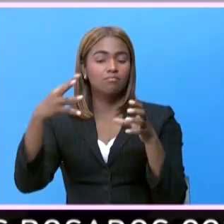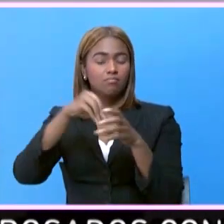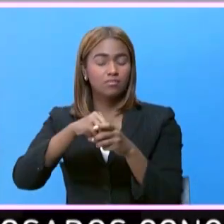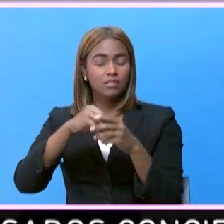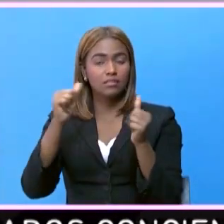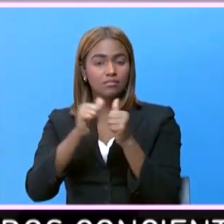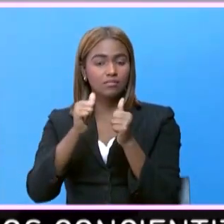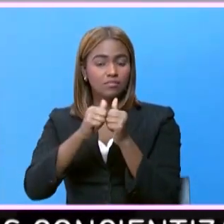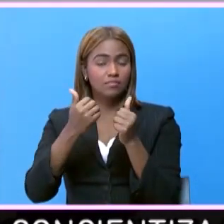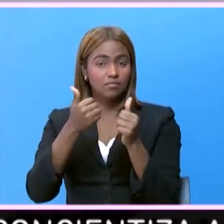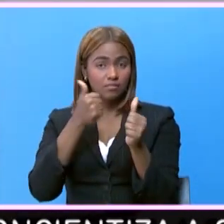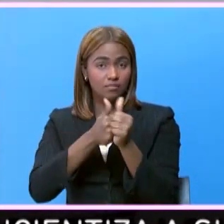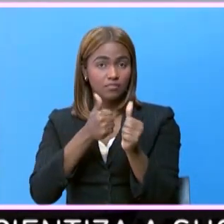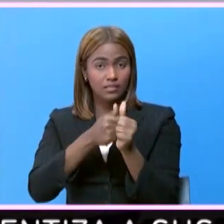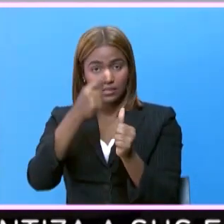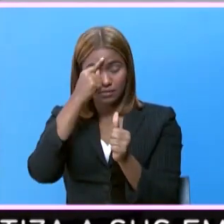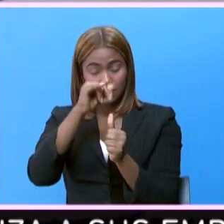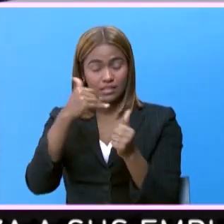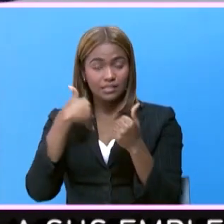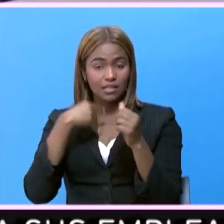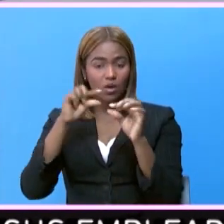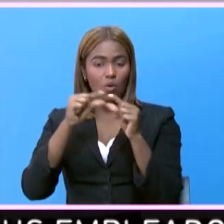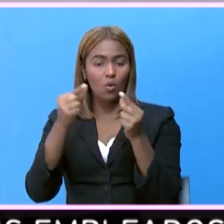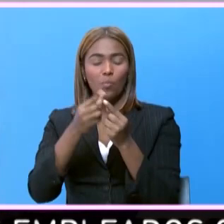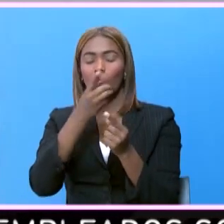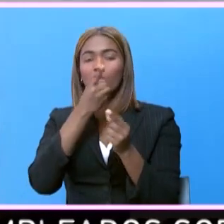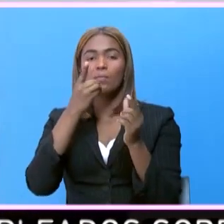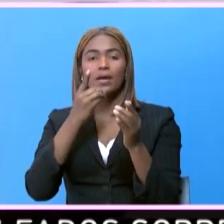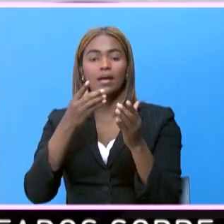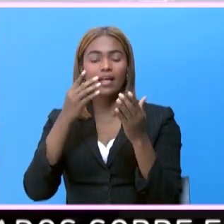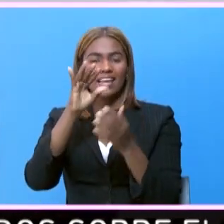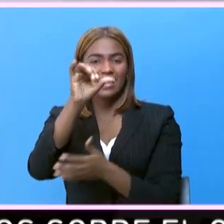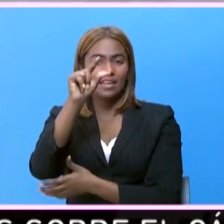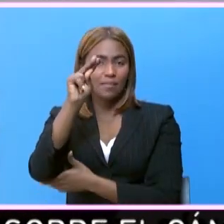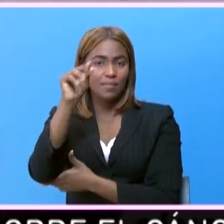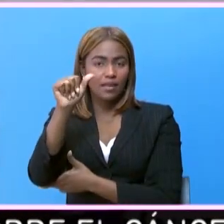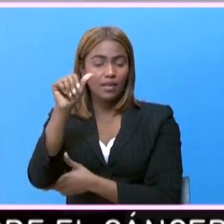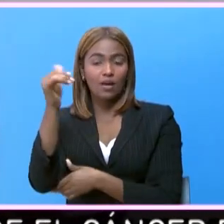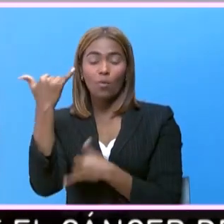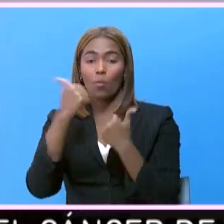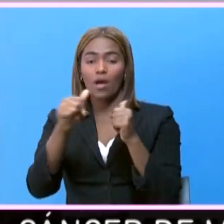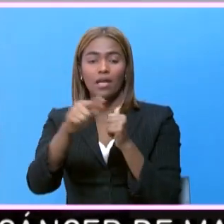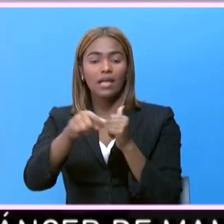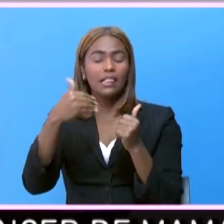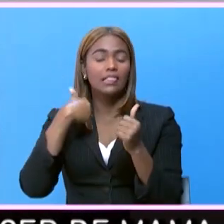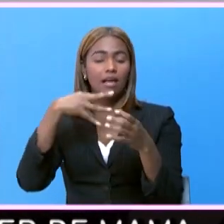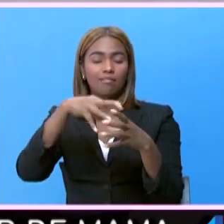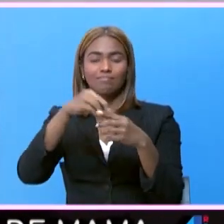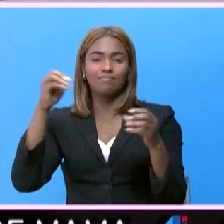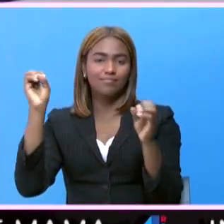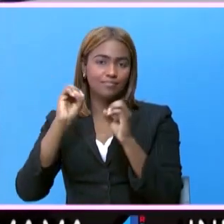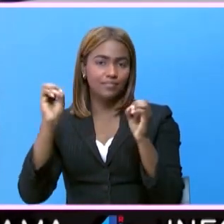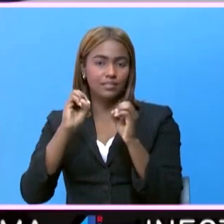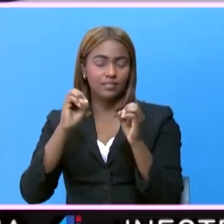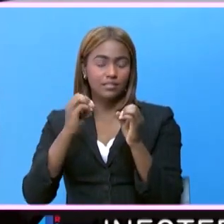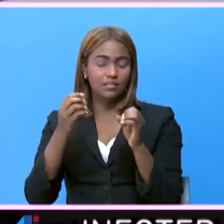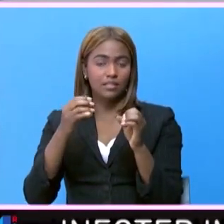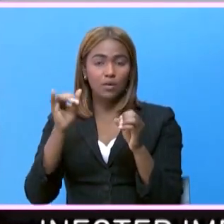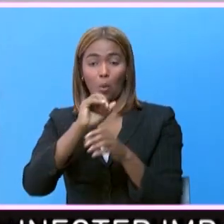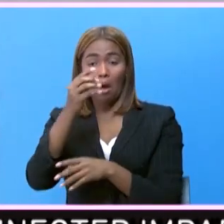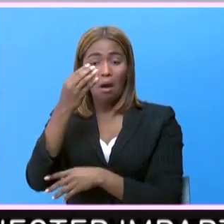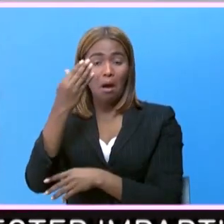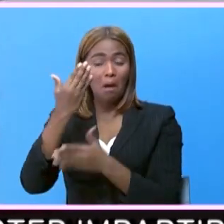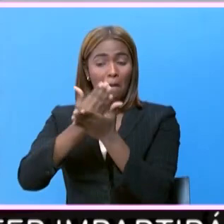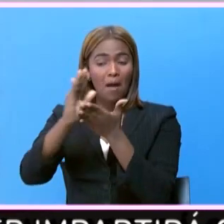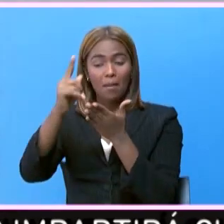integral de lo que es la Federación Dominicana de Esgrima y ninguna es tan excluida ni ignorada